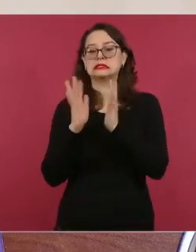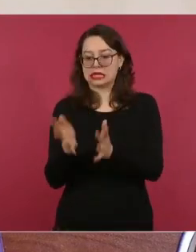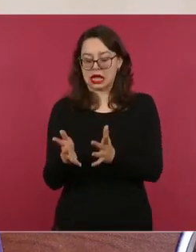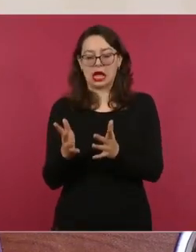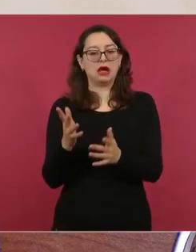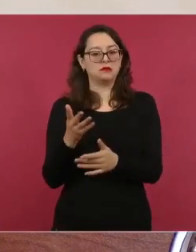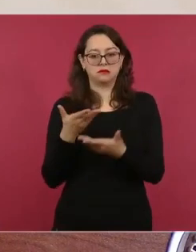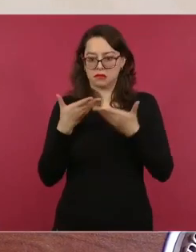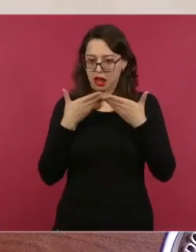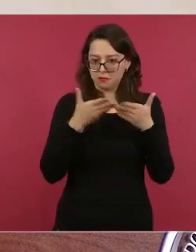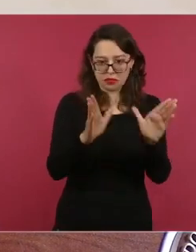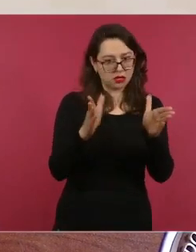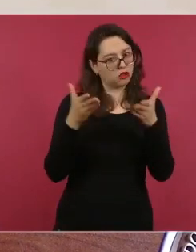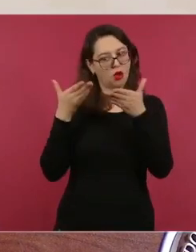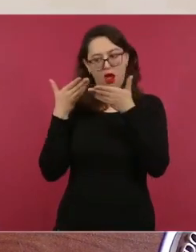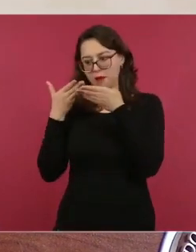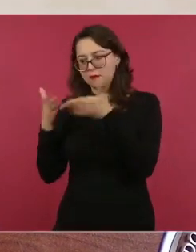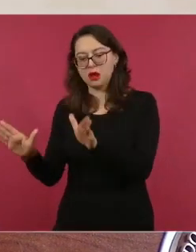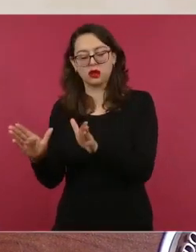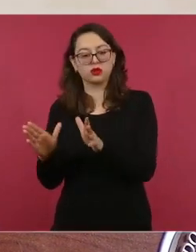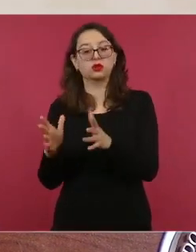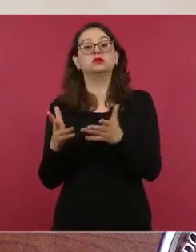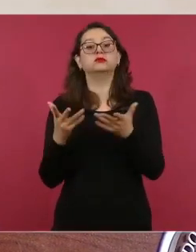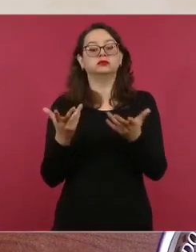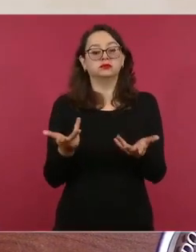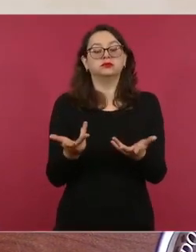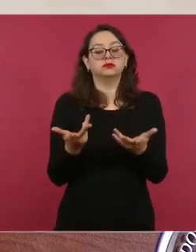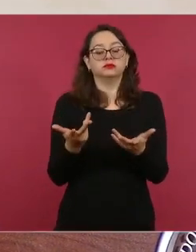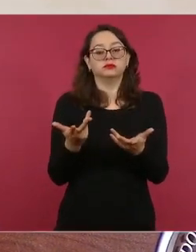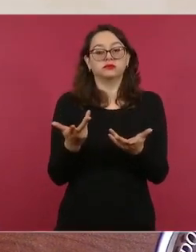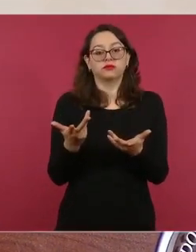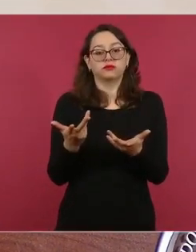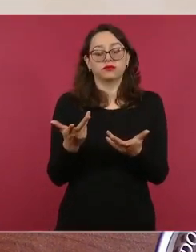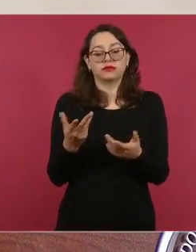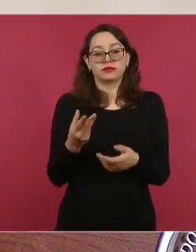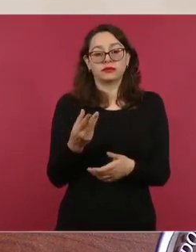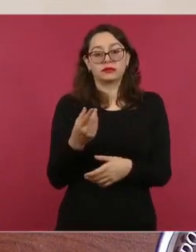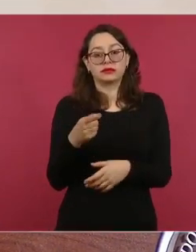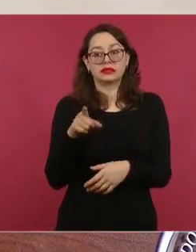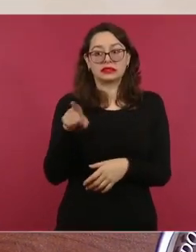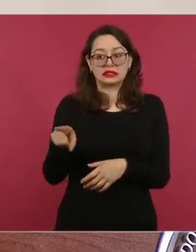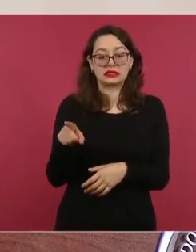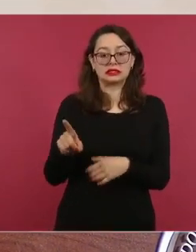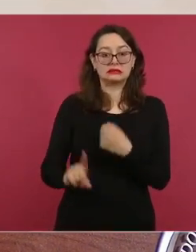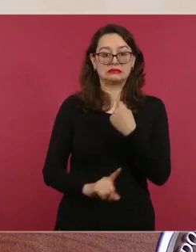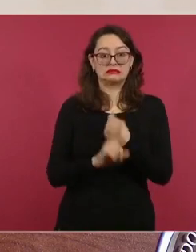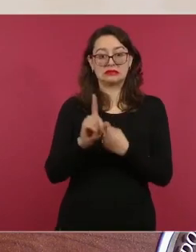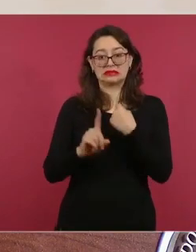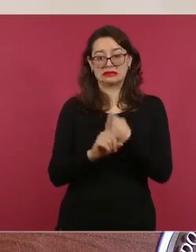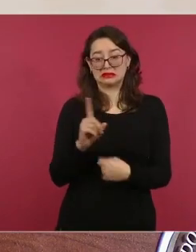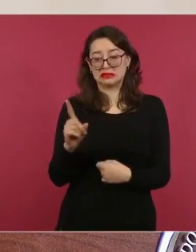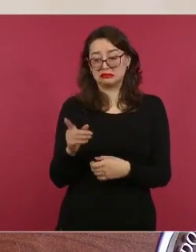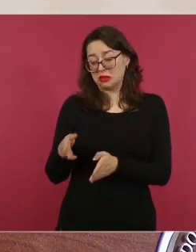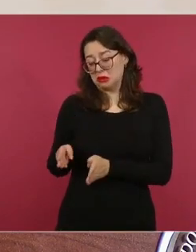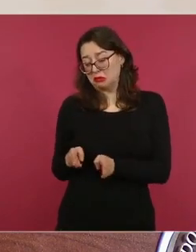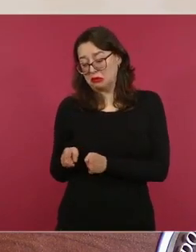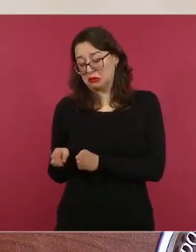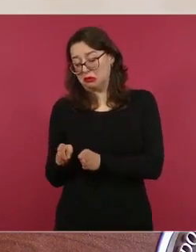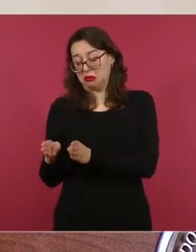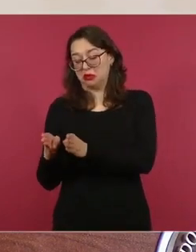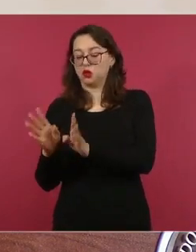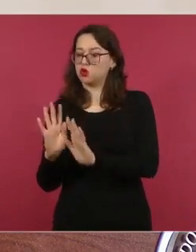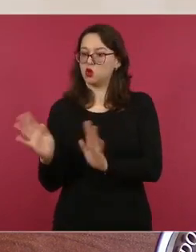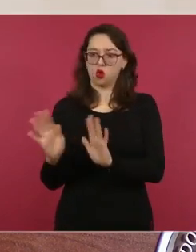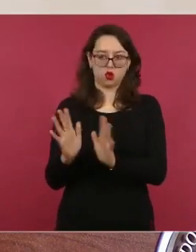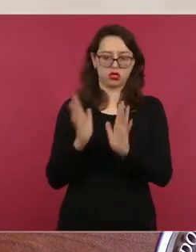no tener necesariamente que pasar por la costera. Ya